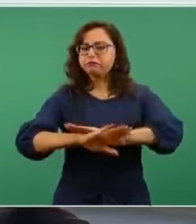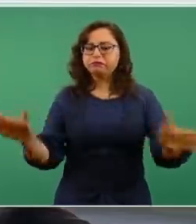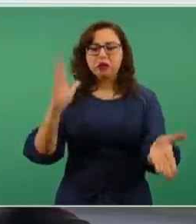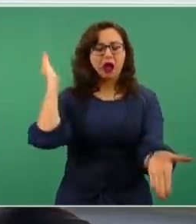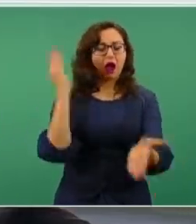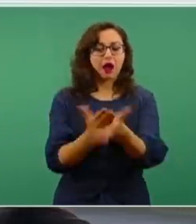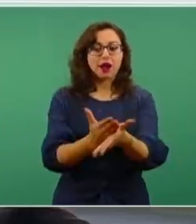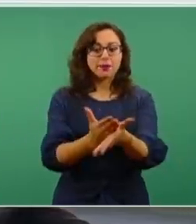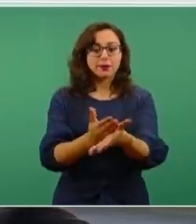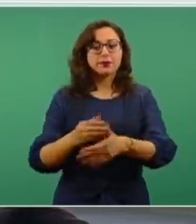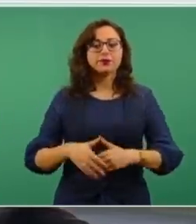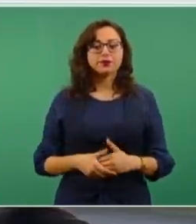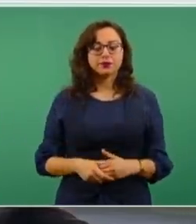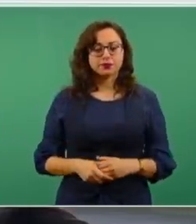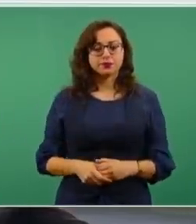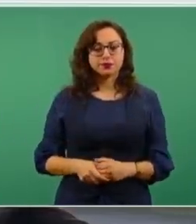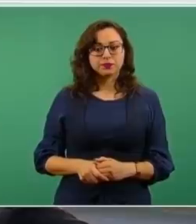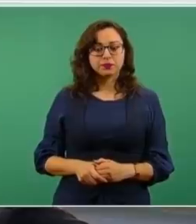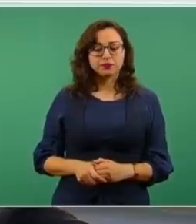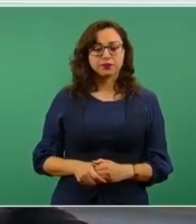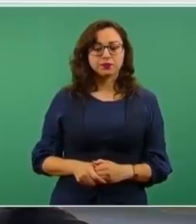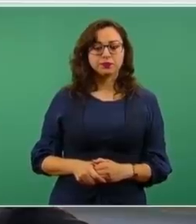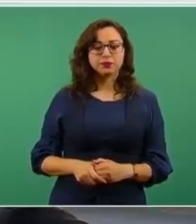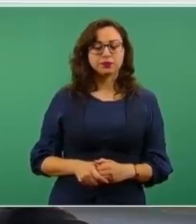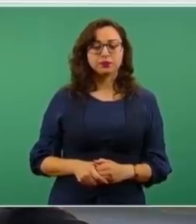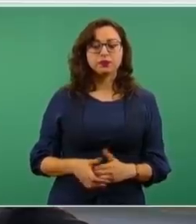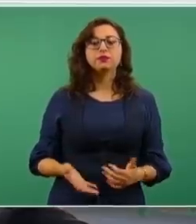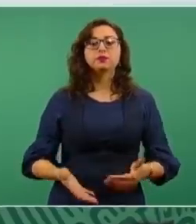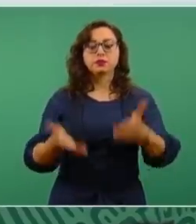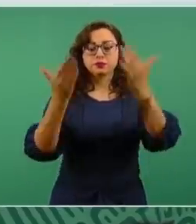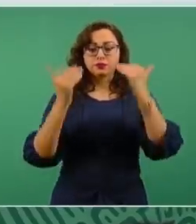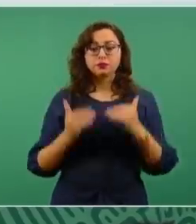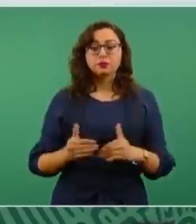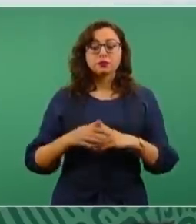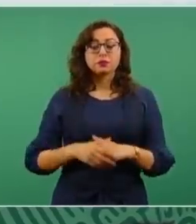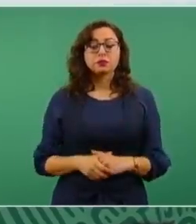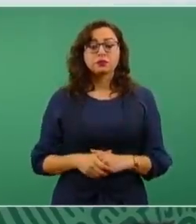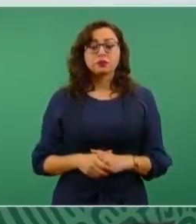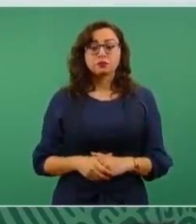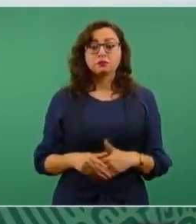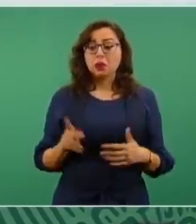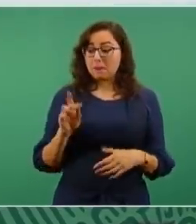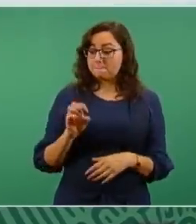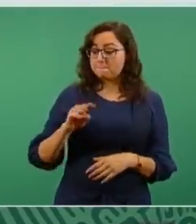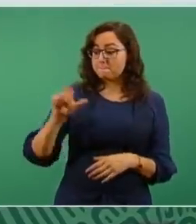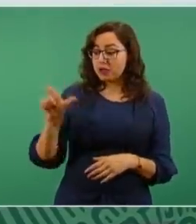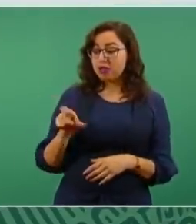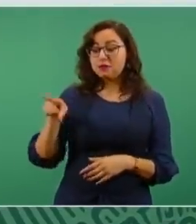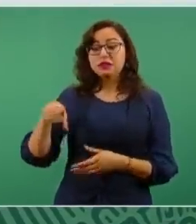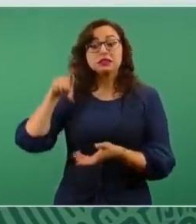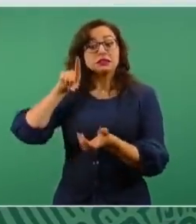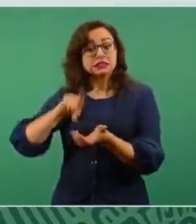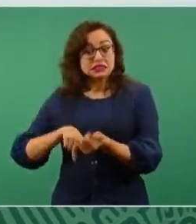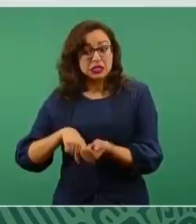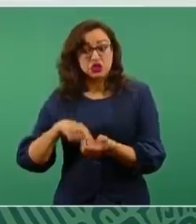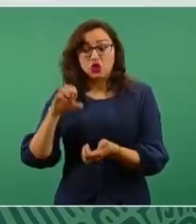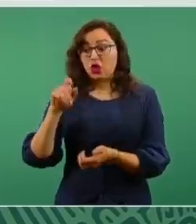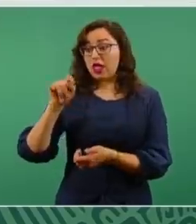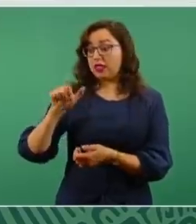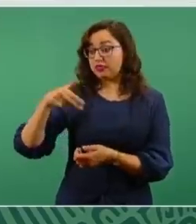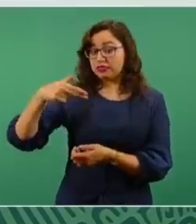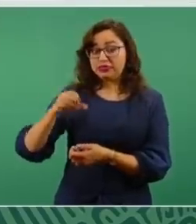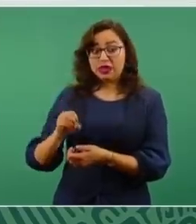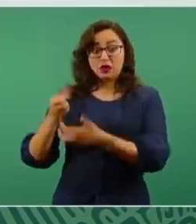¿Qué también se acordó? Que si a Pemex le sobra etano, si Pemex no tiene